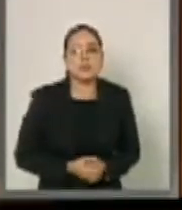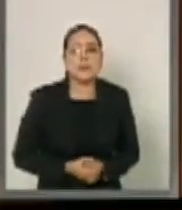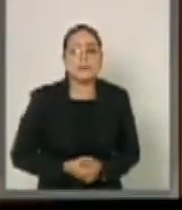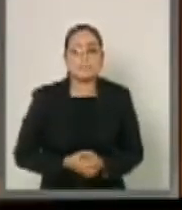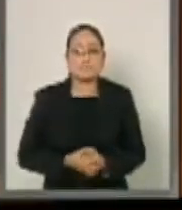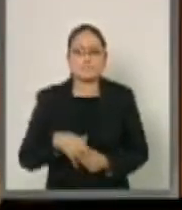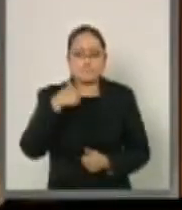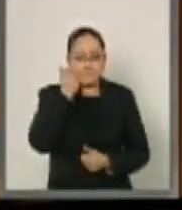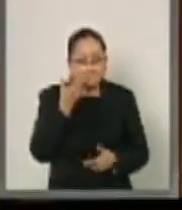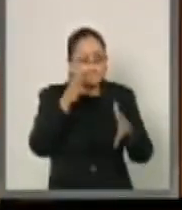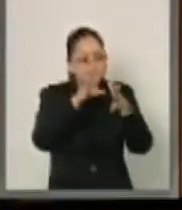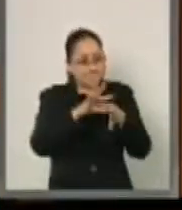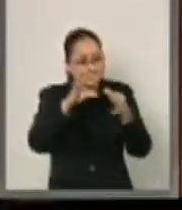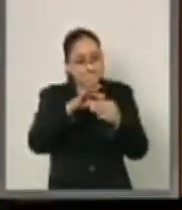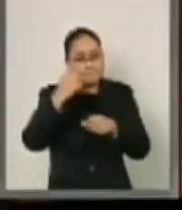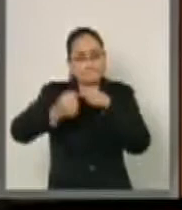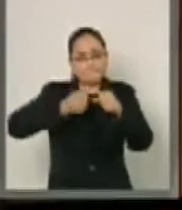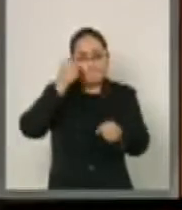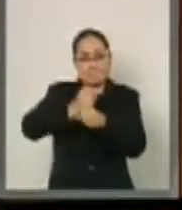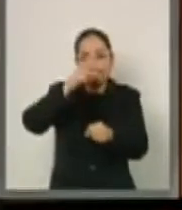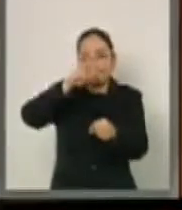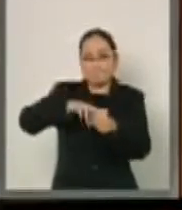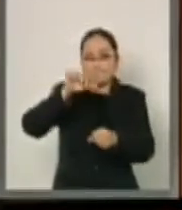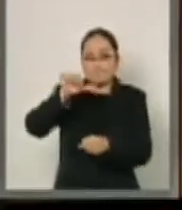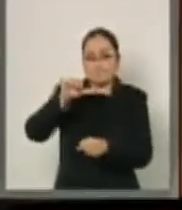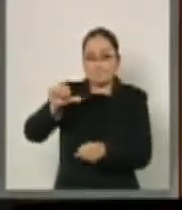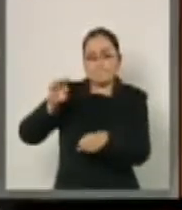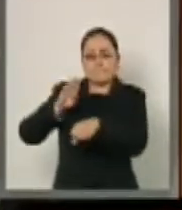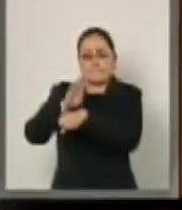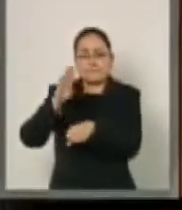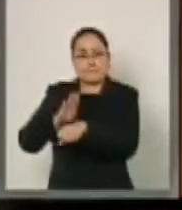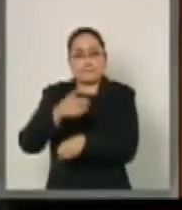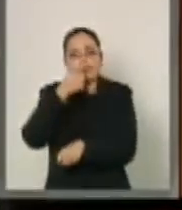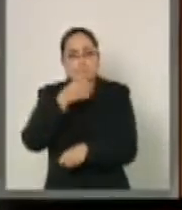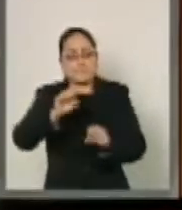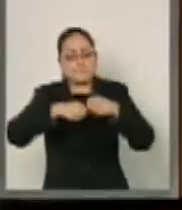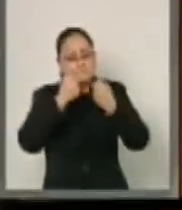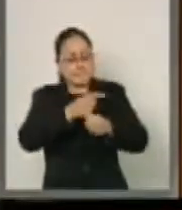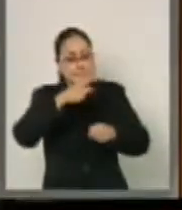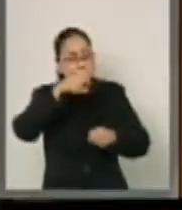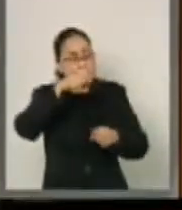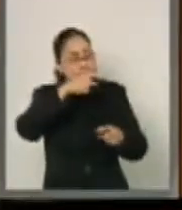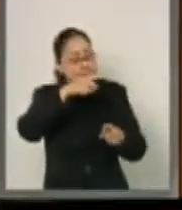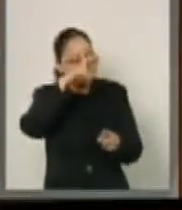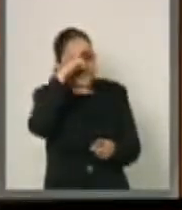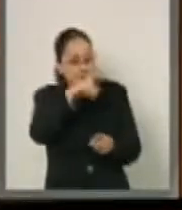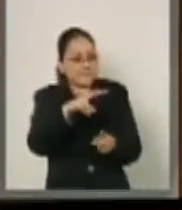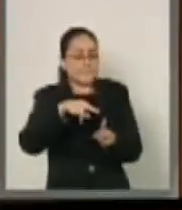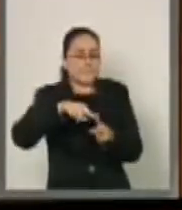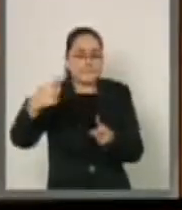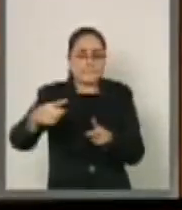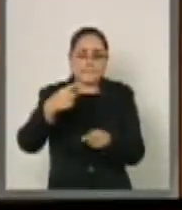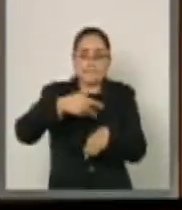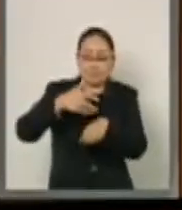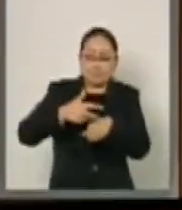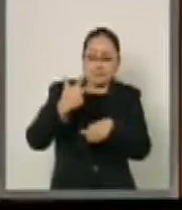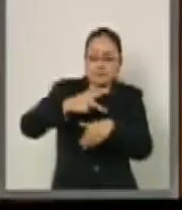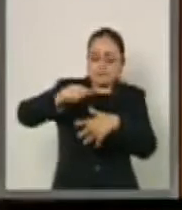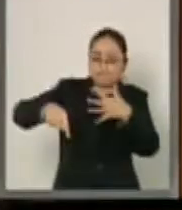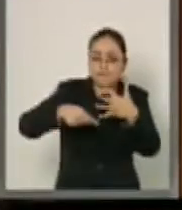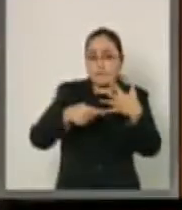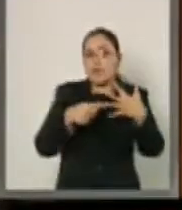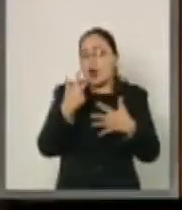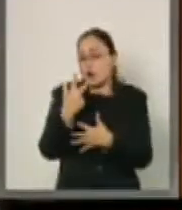señalar que en 2016 Brasil fue el octavo socio comercial de México a nivel mundial,